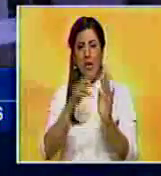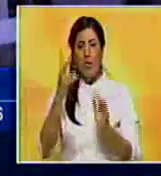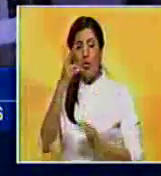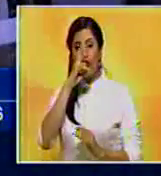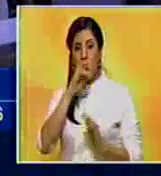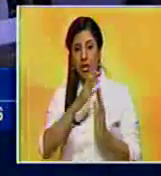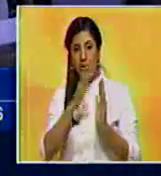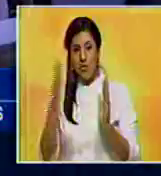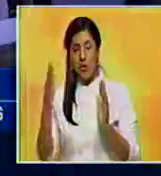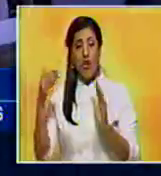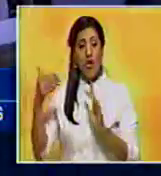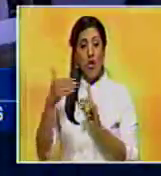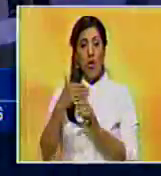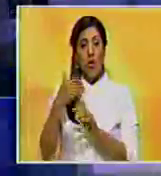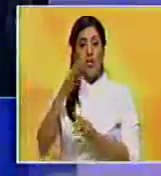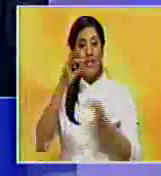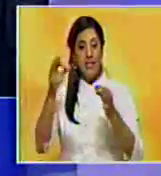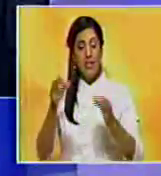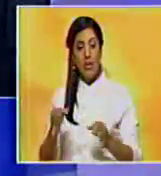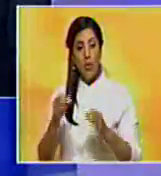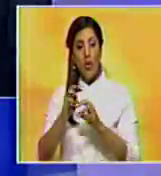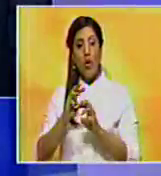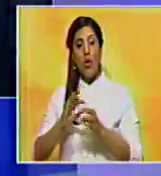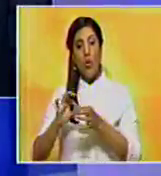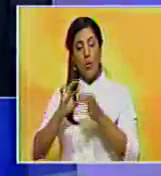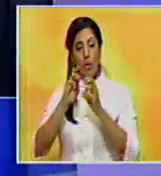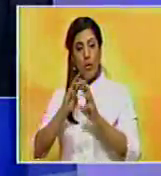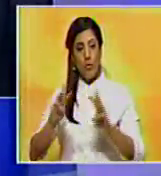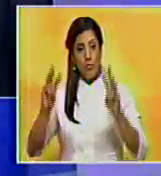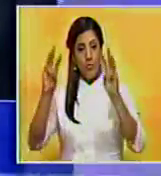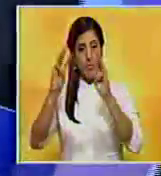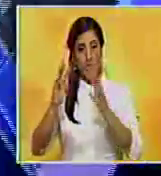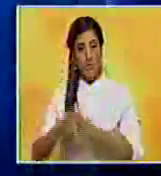dos años y va en contra de la seguridad de la Unión Europea.